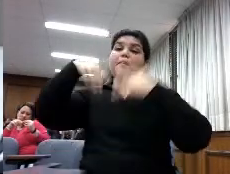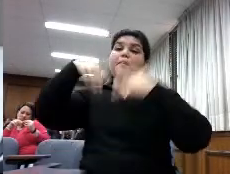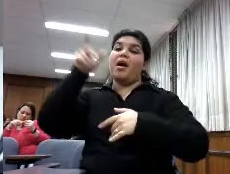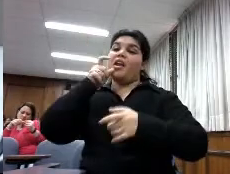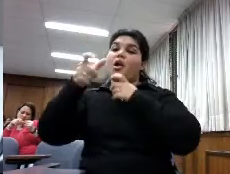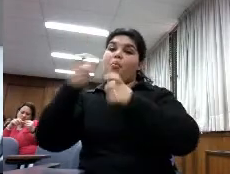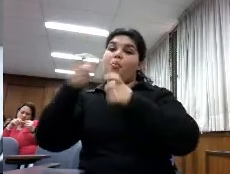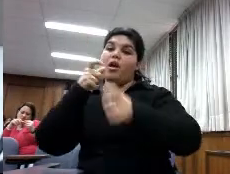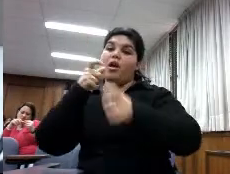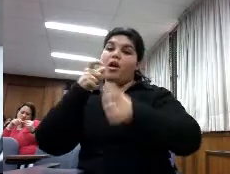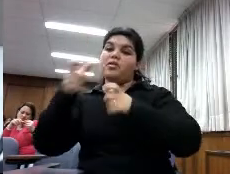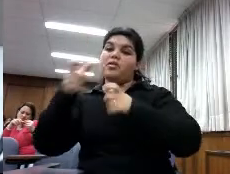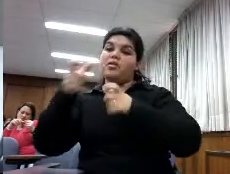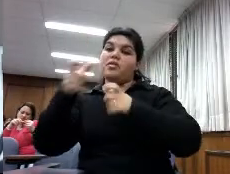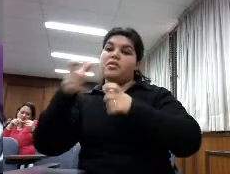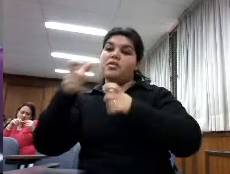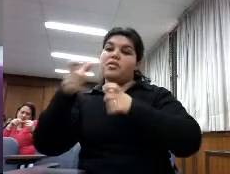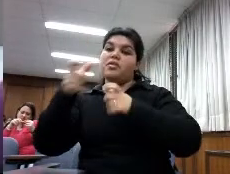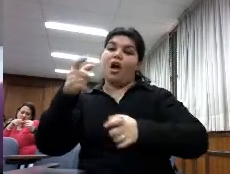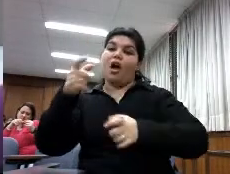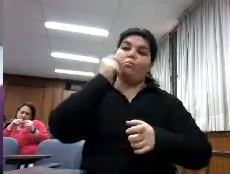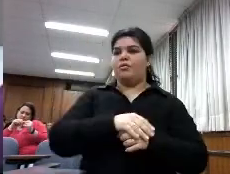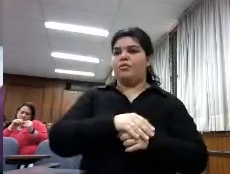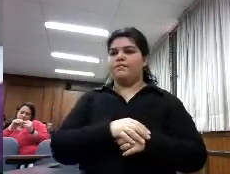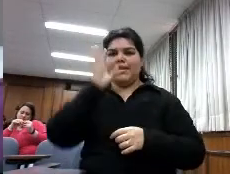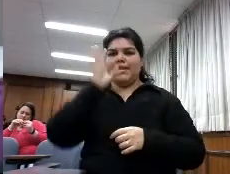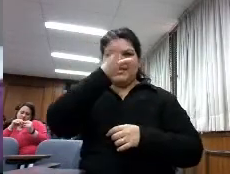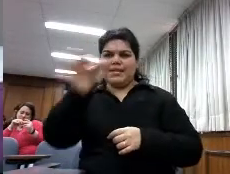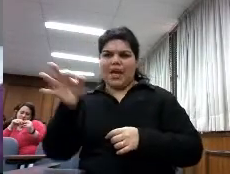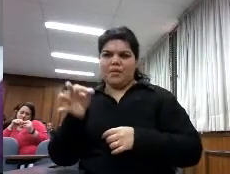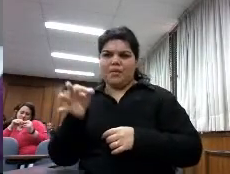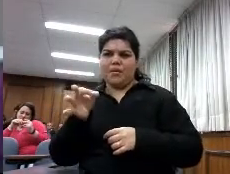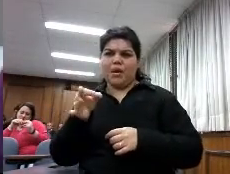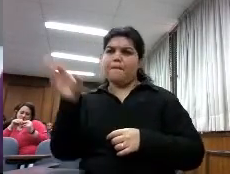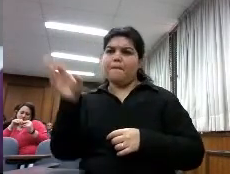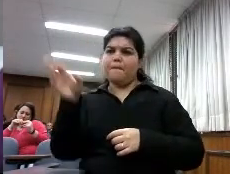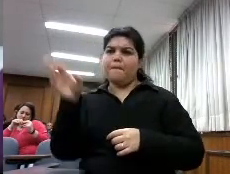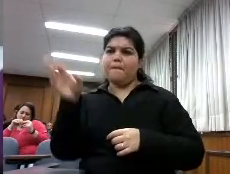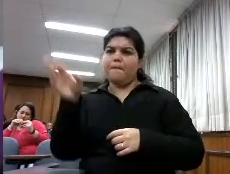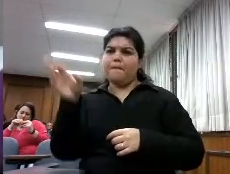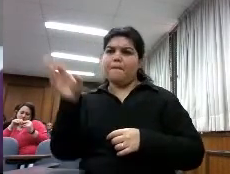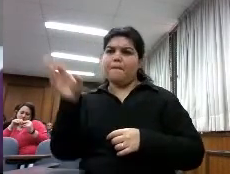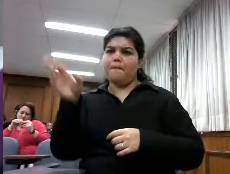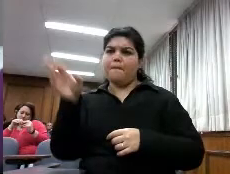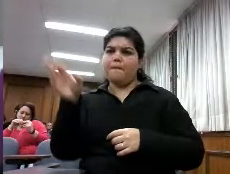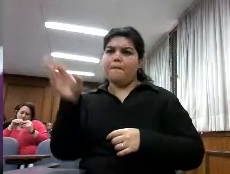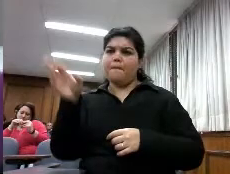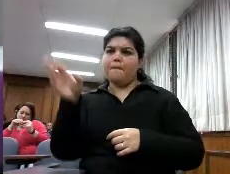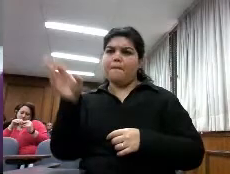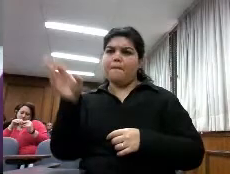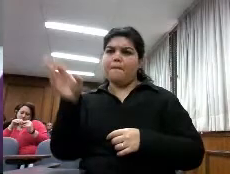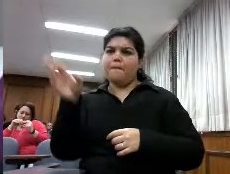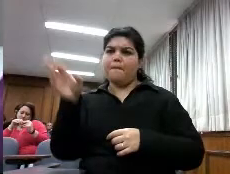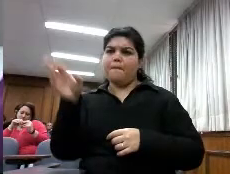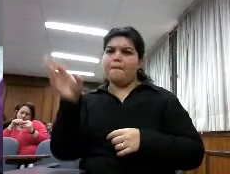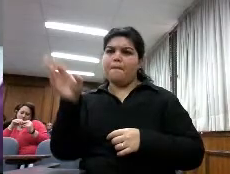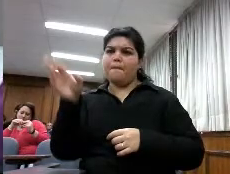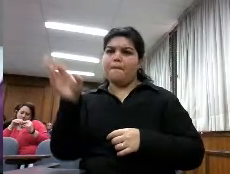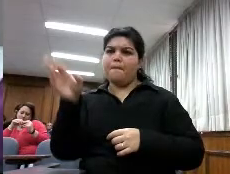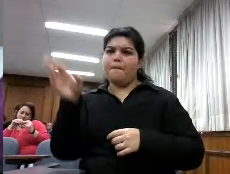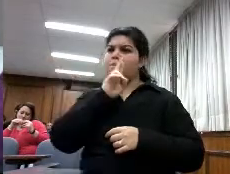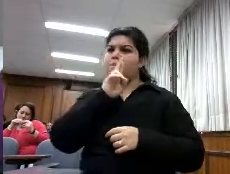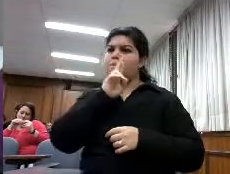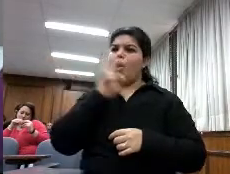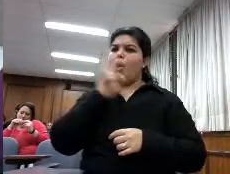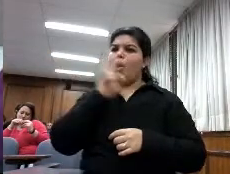frente a hombres ya sabéis que la mujer que tuvo prohibido hasta el siglo XIX entrar en las bibliotecas nacionales por ejemplo